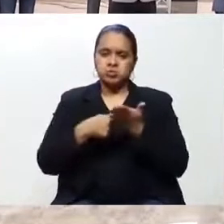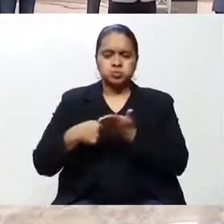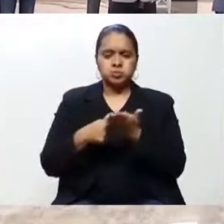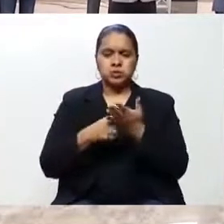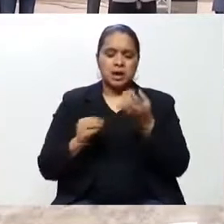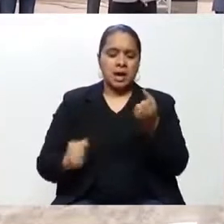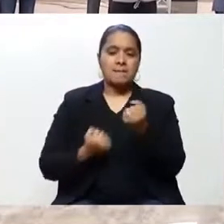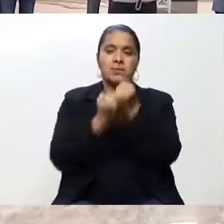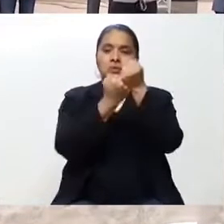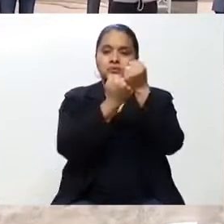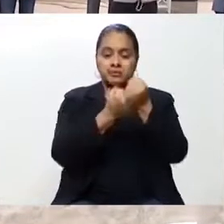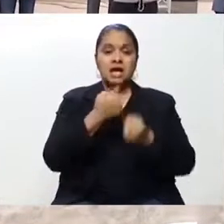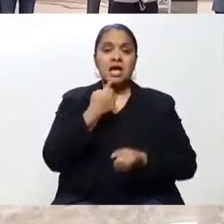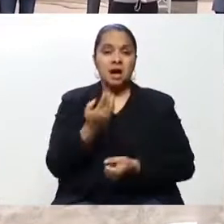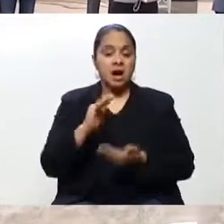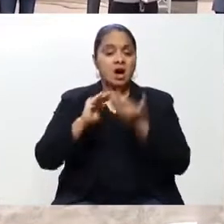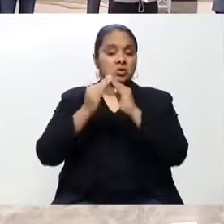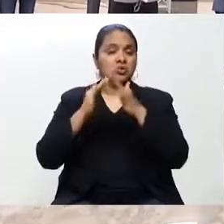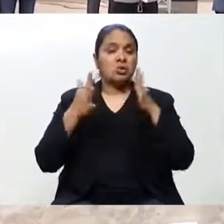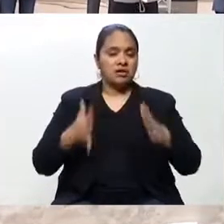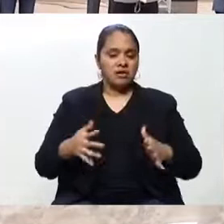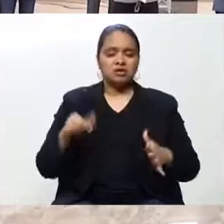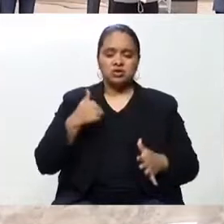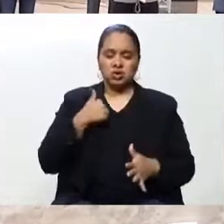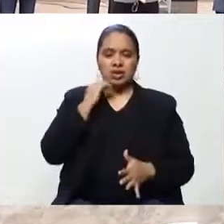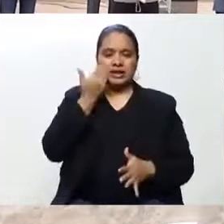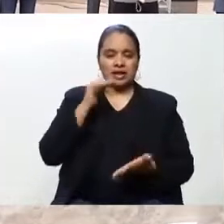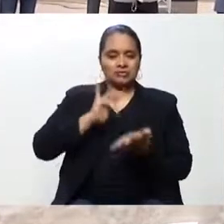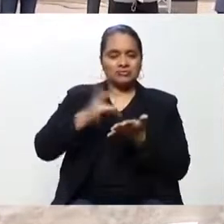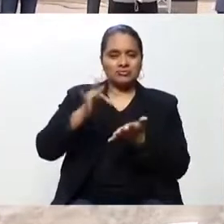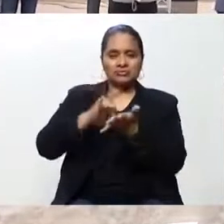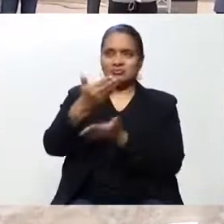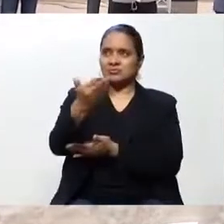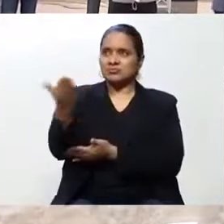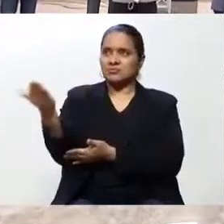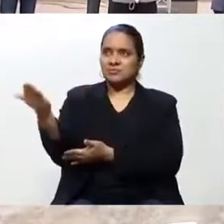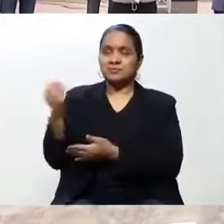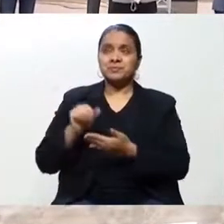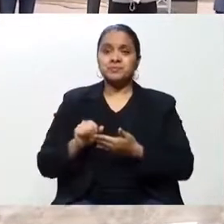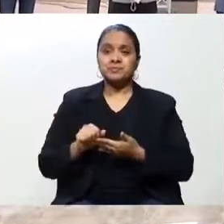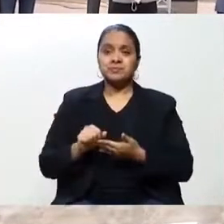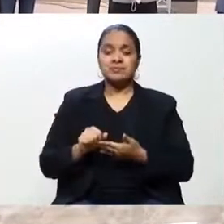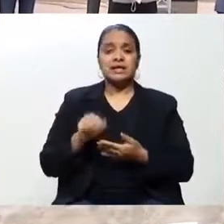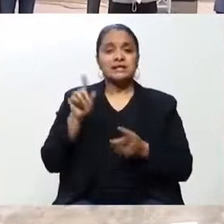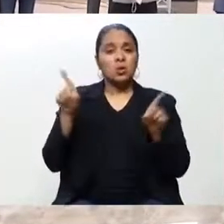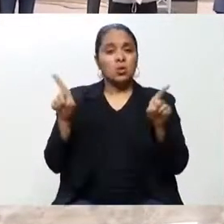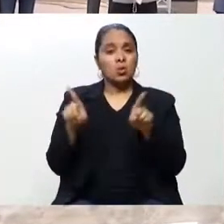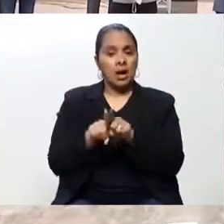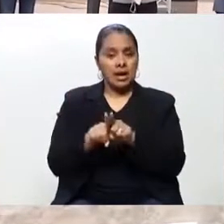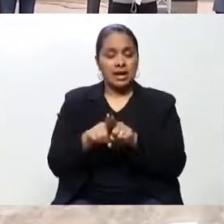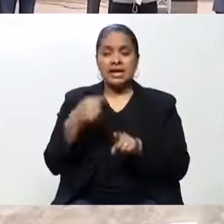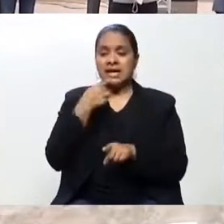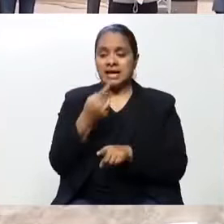Y como hondureño, como ciudadano, como servidor público, quiero agradecerlo a todos ustedes. De igual manera, a la